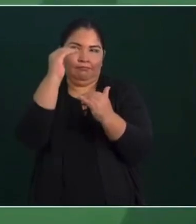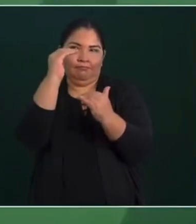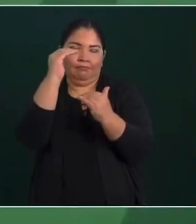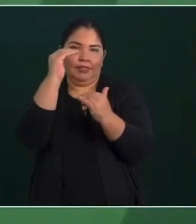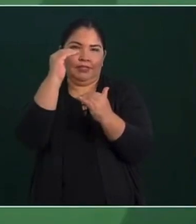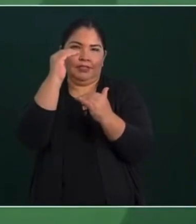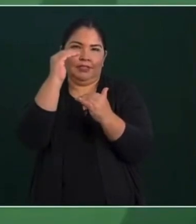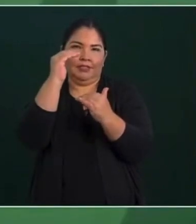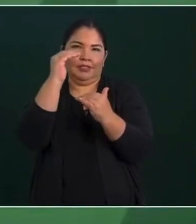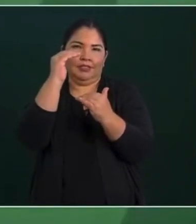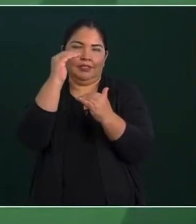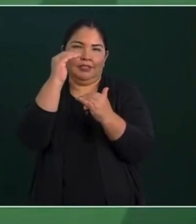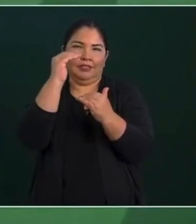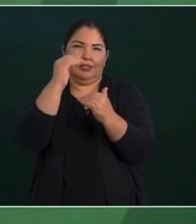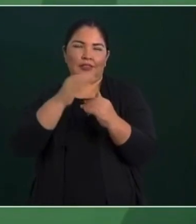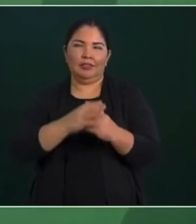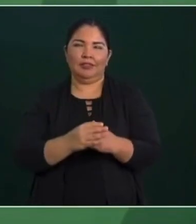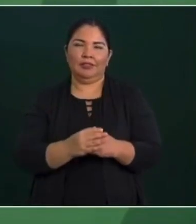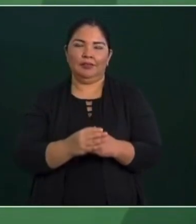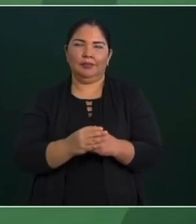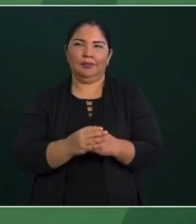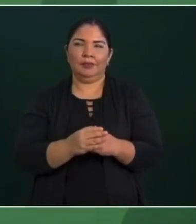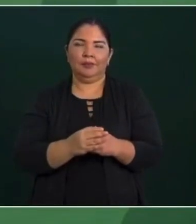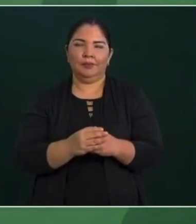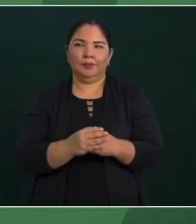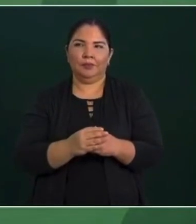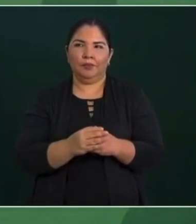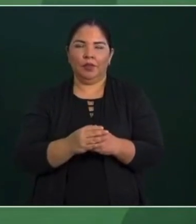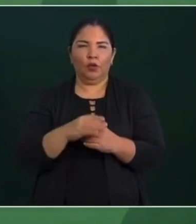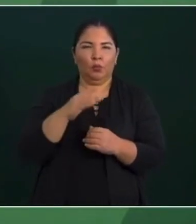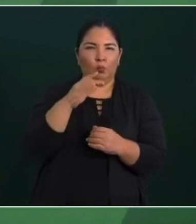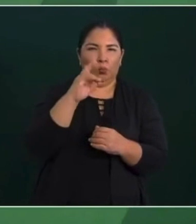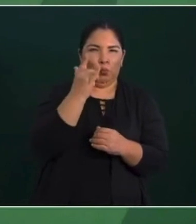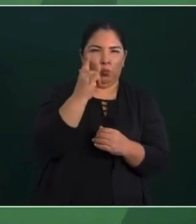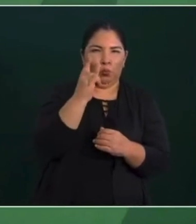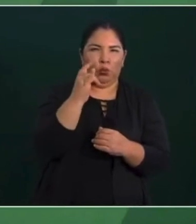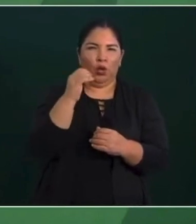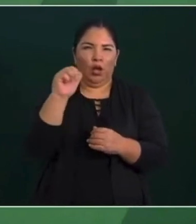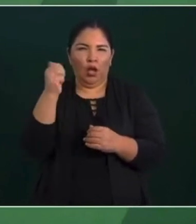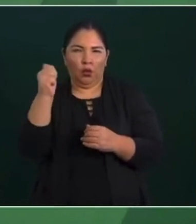julio-agosto,